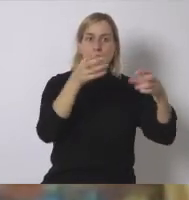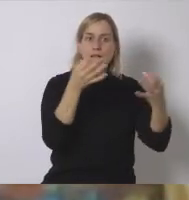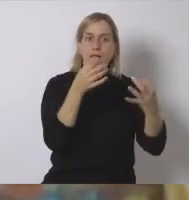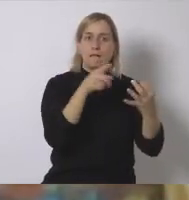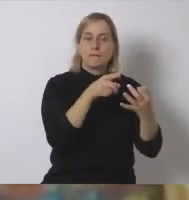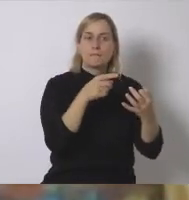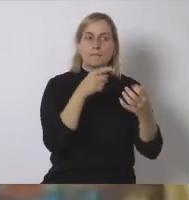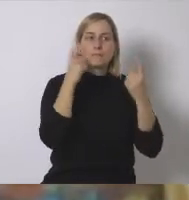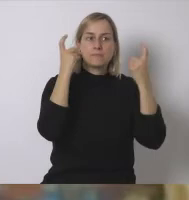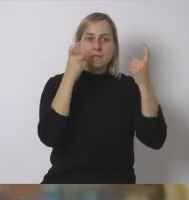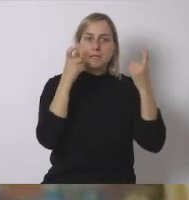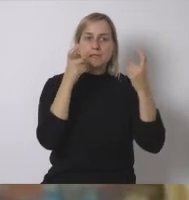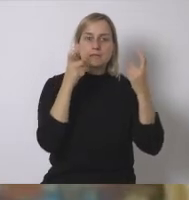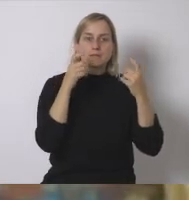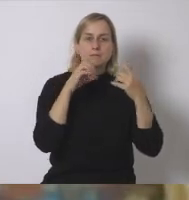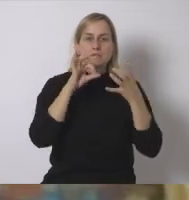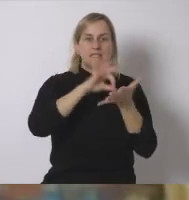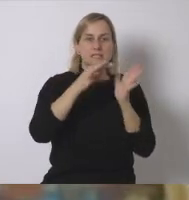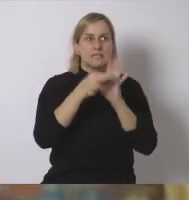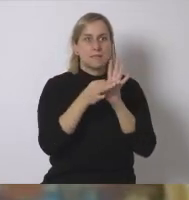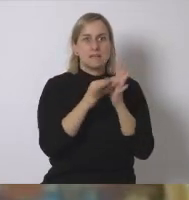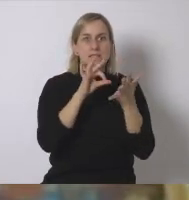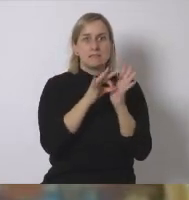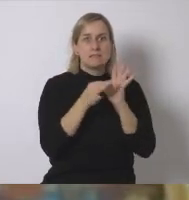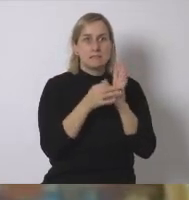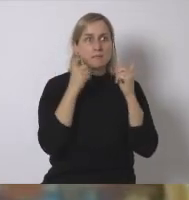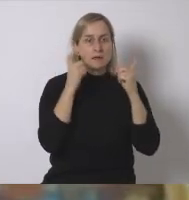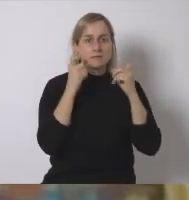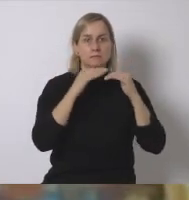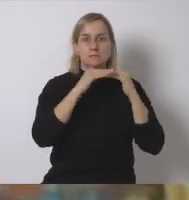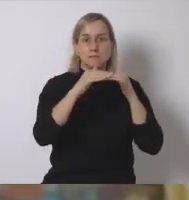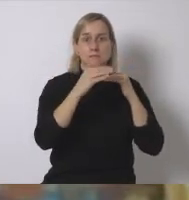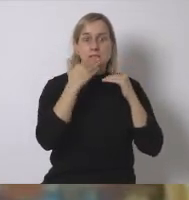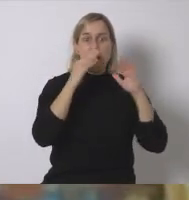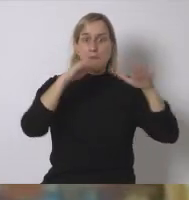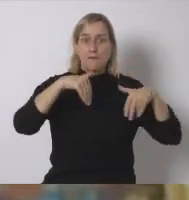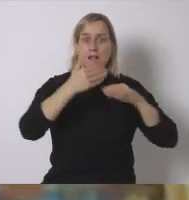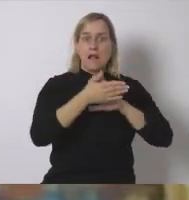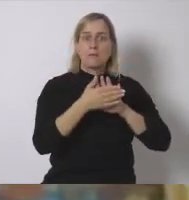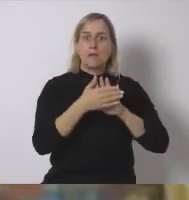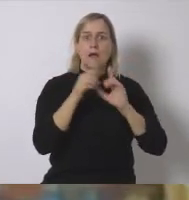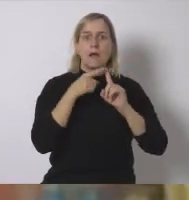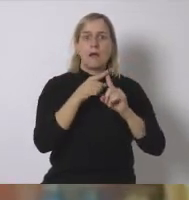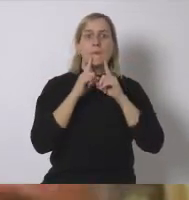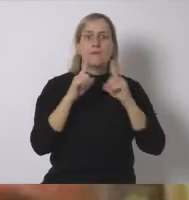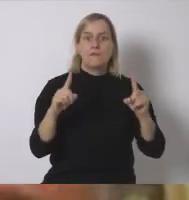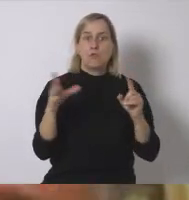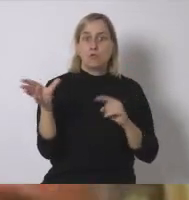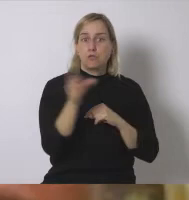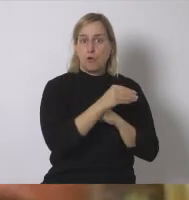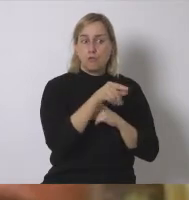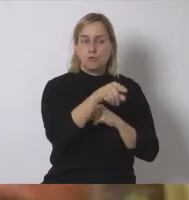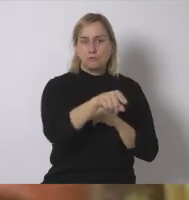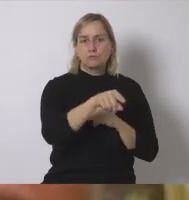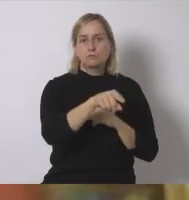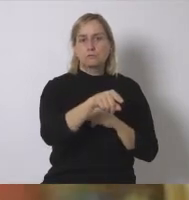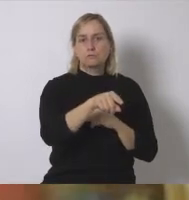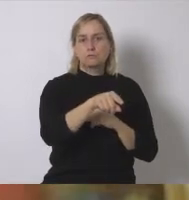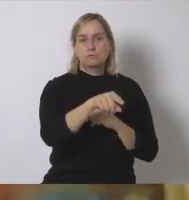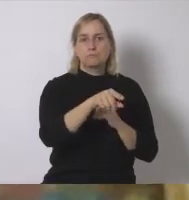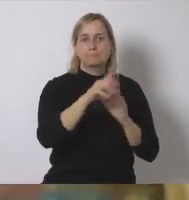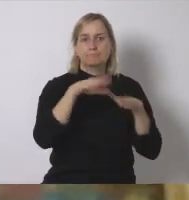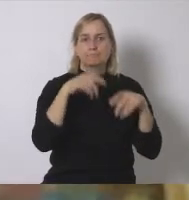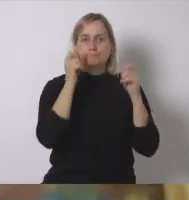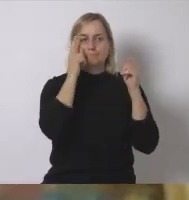mantener unos sistemas que finalmente cuando se habla del bien de todos encontramos que